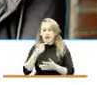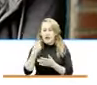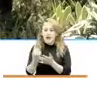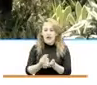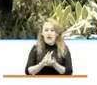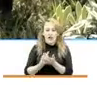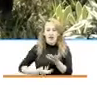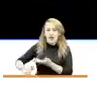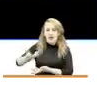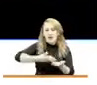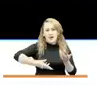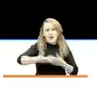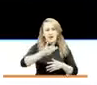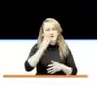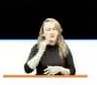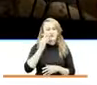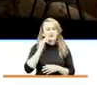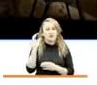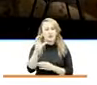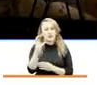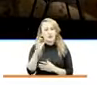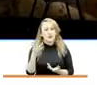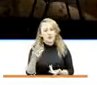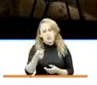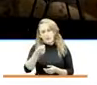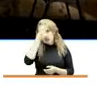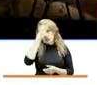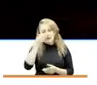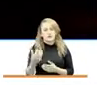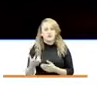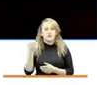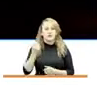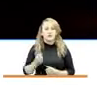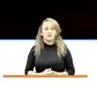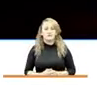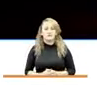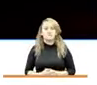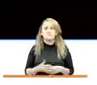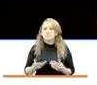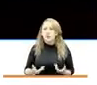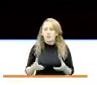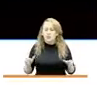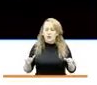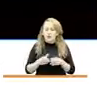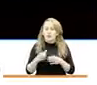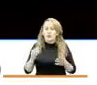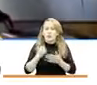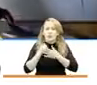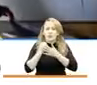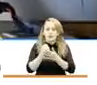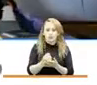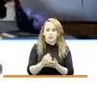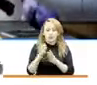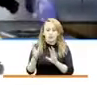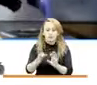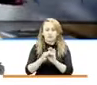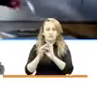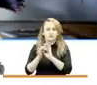experiencia colombiana en materia de memoria histórica. A través del equipo de cooperación y alianzas,